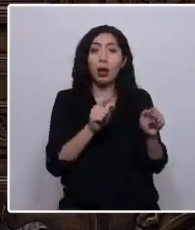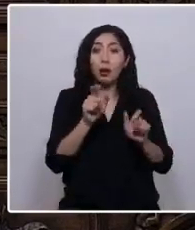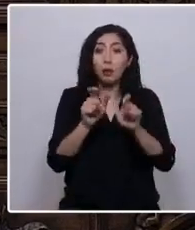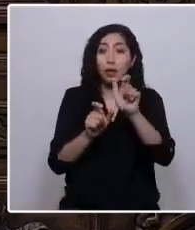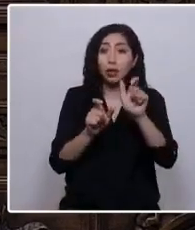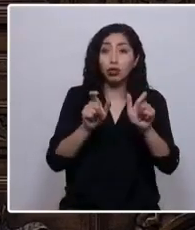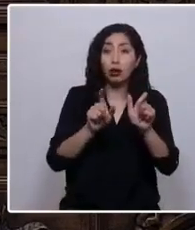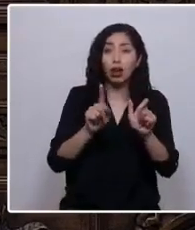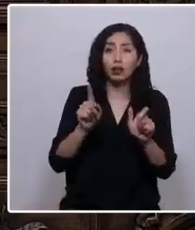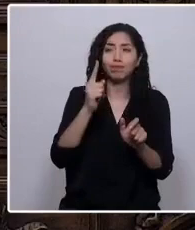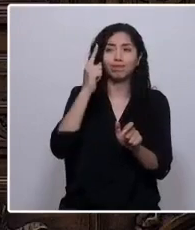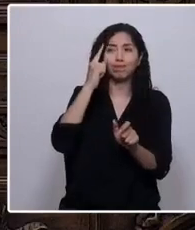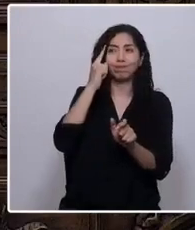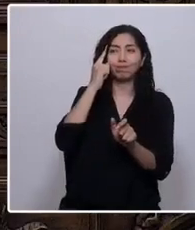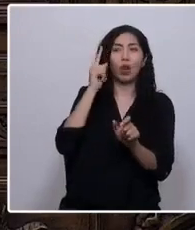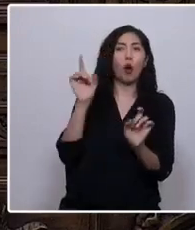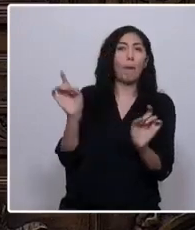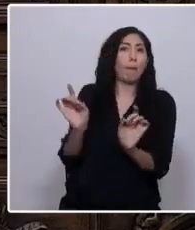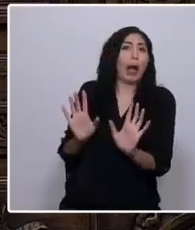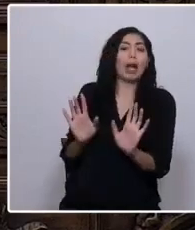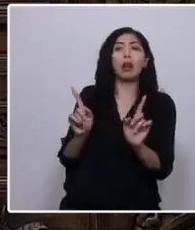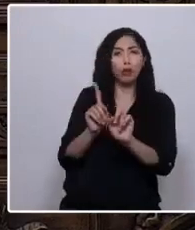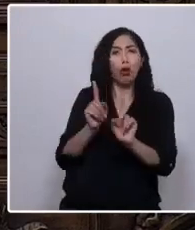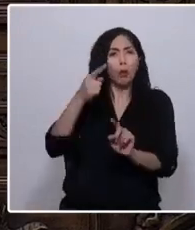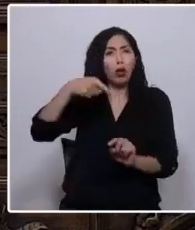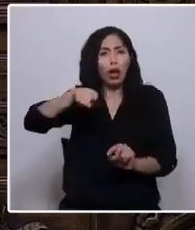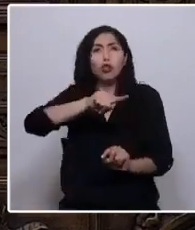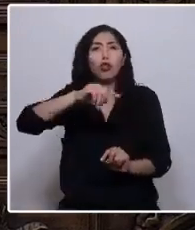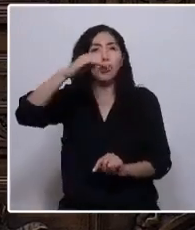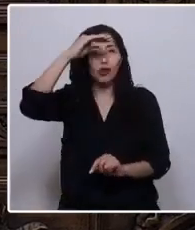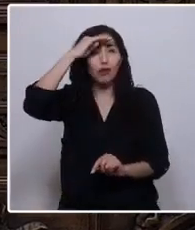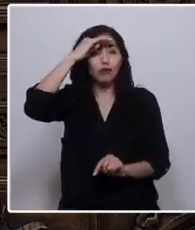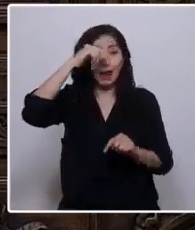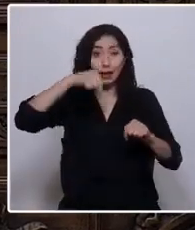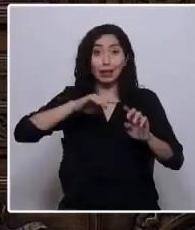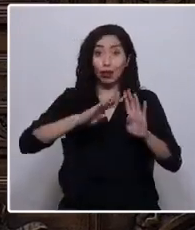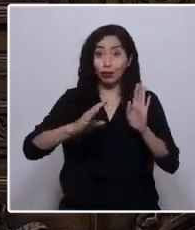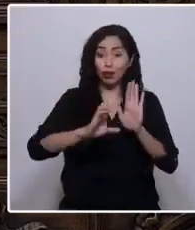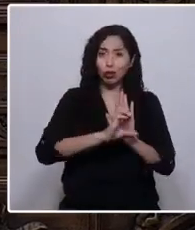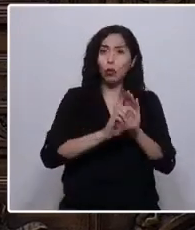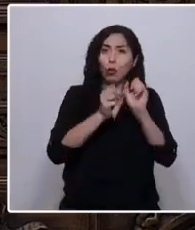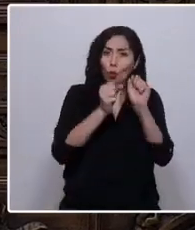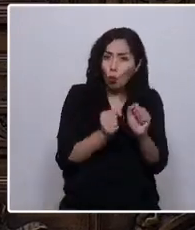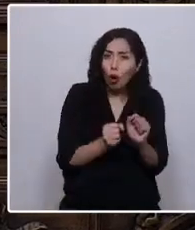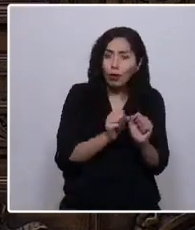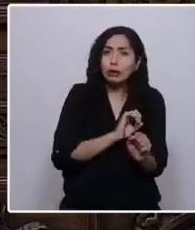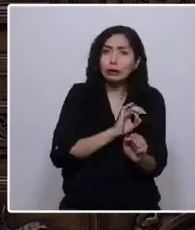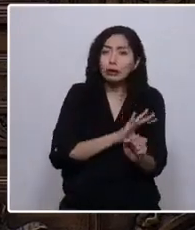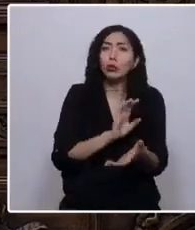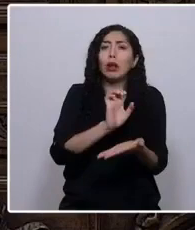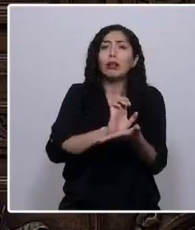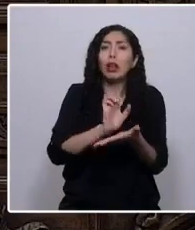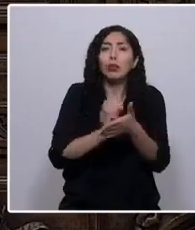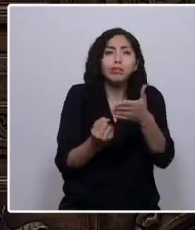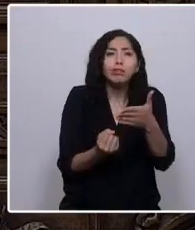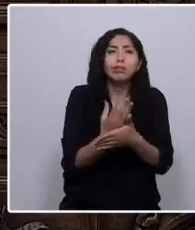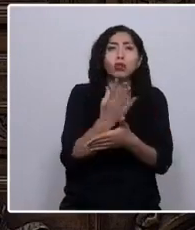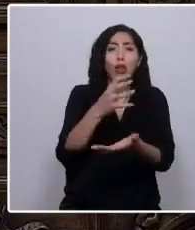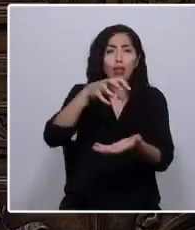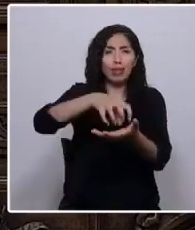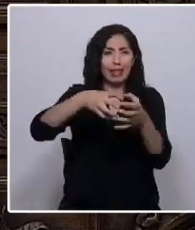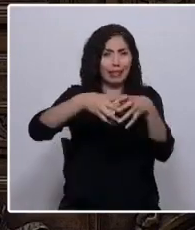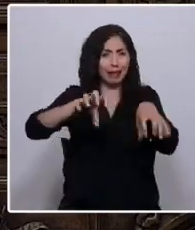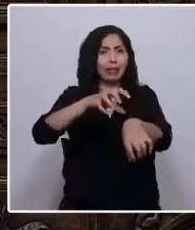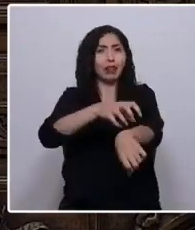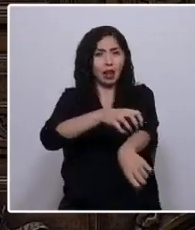pero que sí confiaron en que la Convención puede darle a Chile un Estado moderno, un Estado descentralizado y una